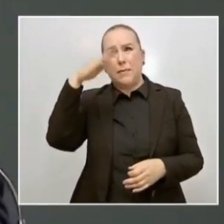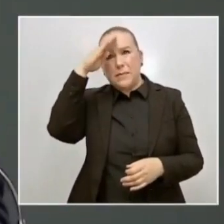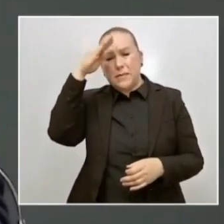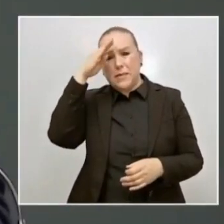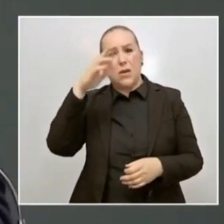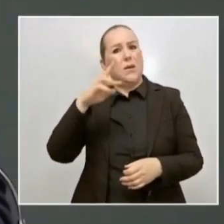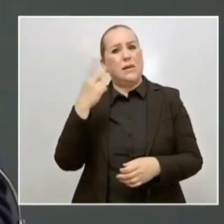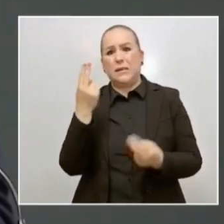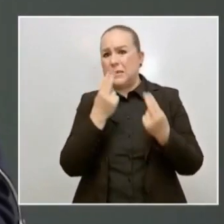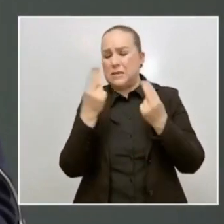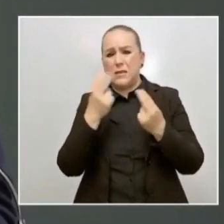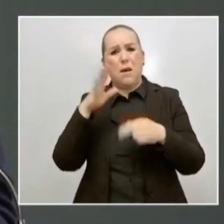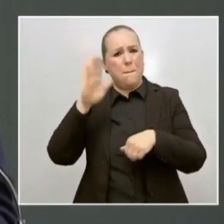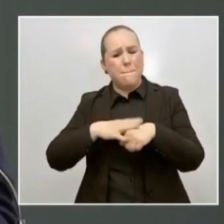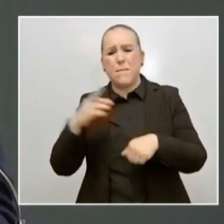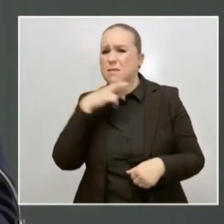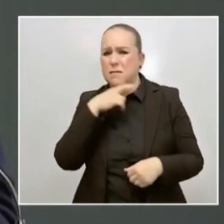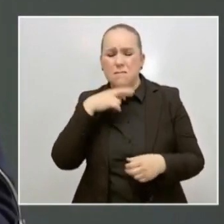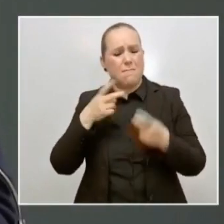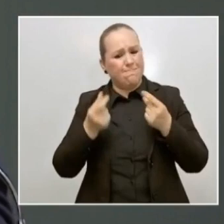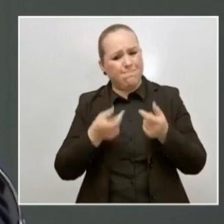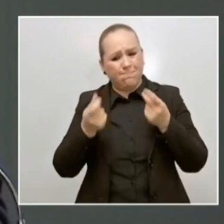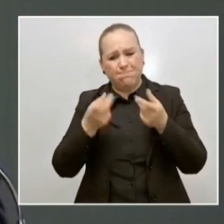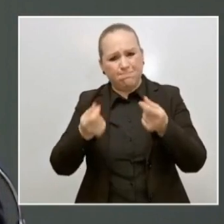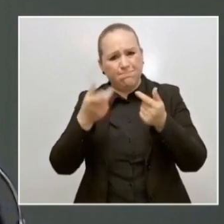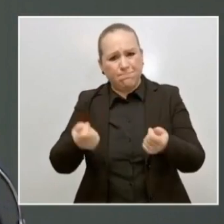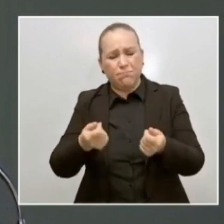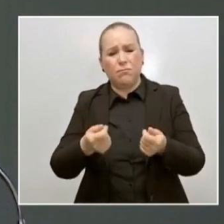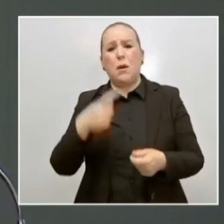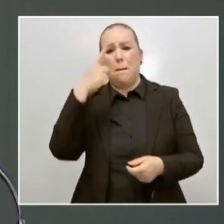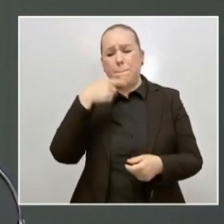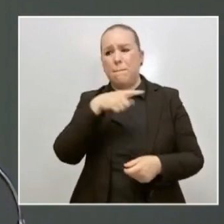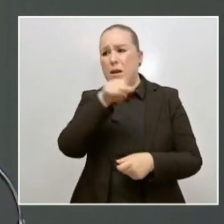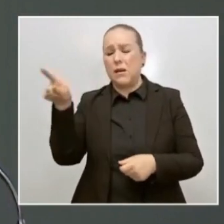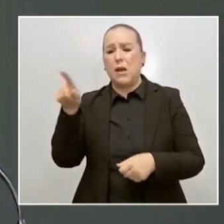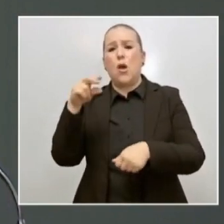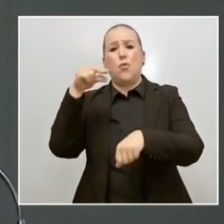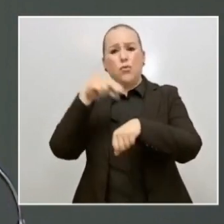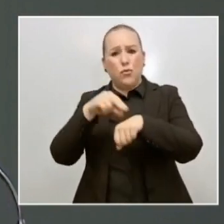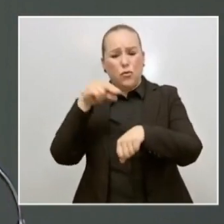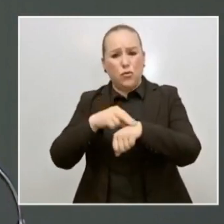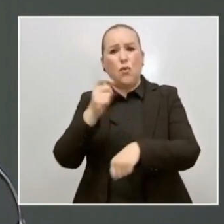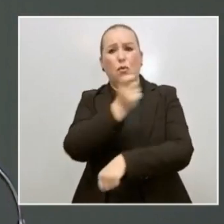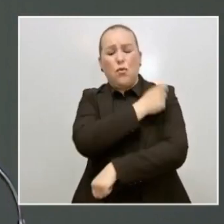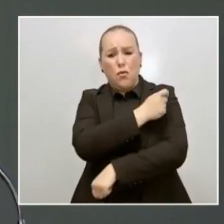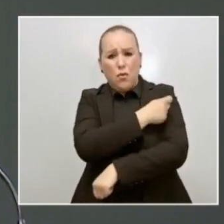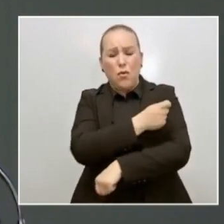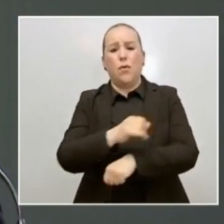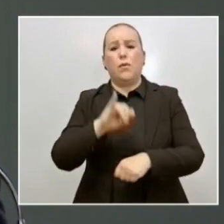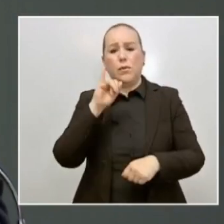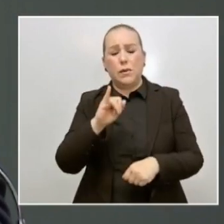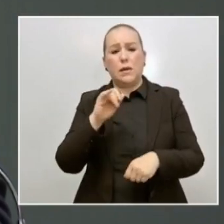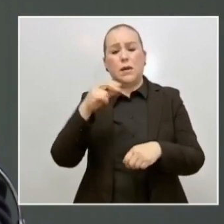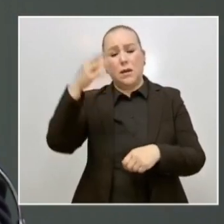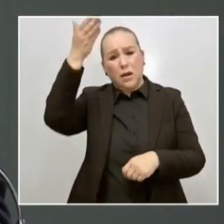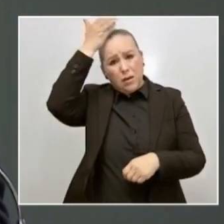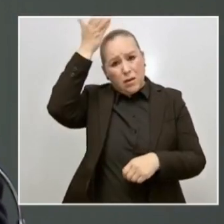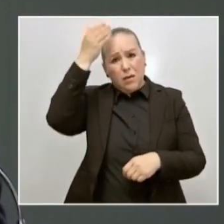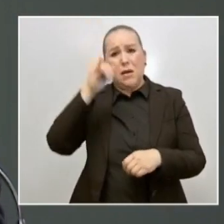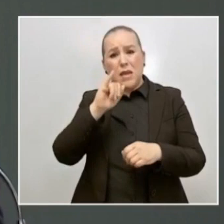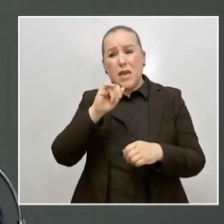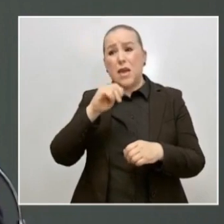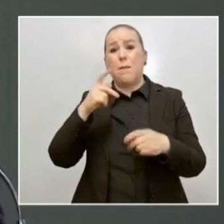concluir con la vacunación de médicos de todo el sistema de salud. Y por supuesto, el de